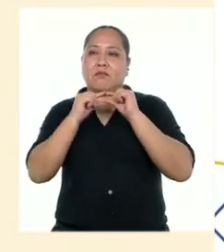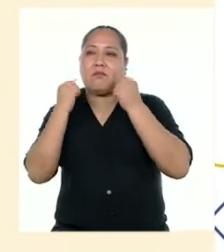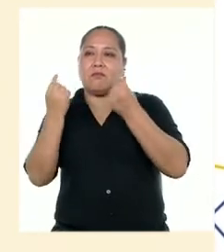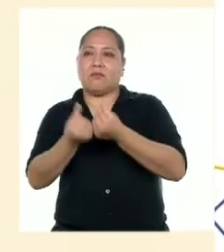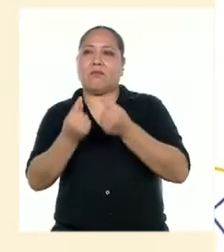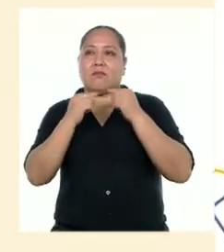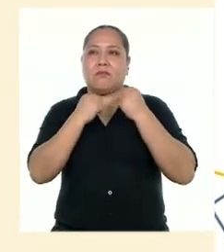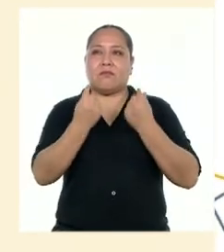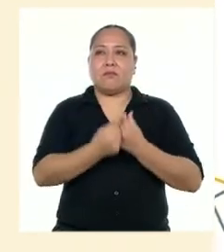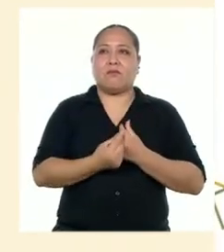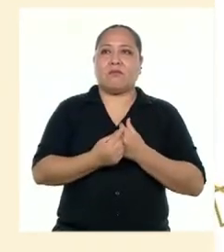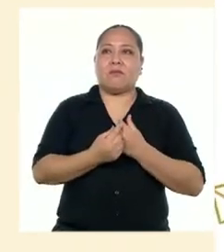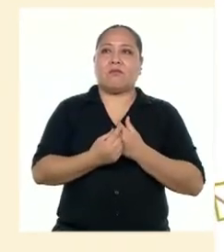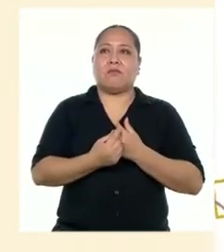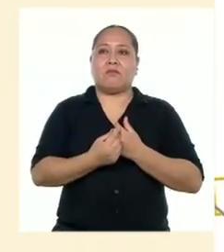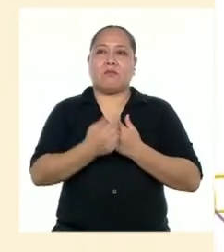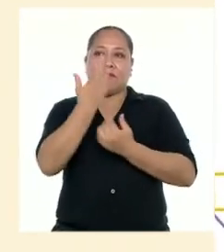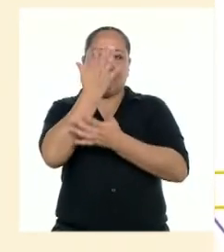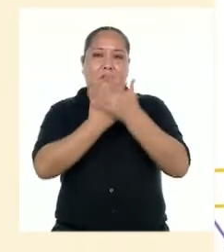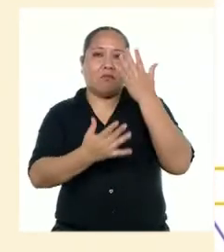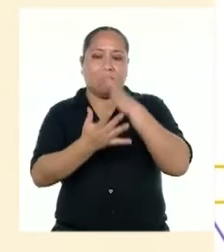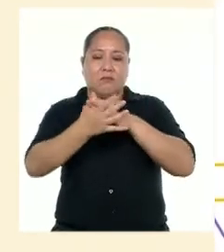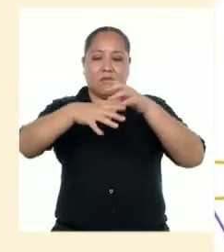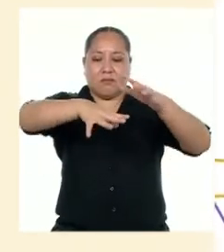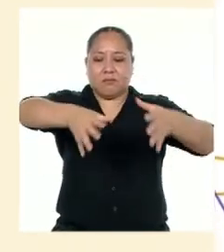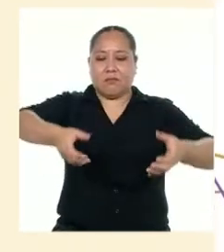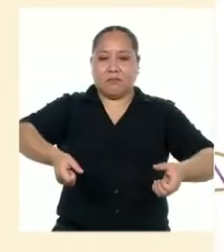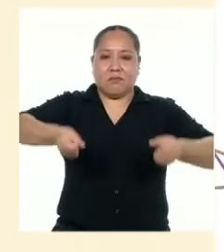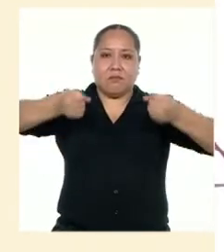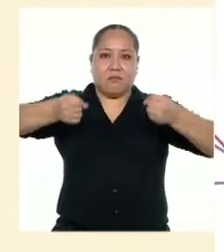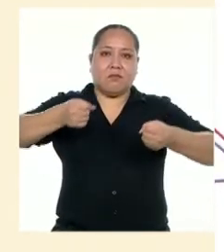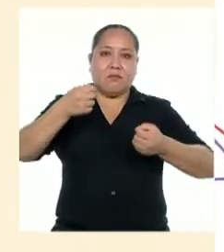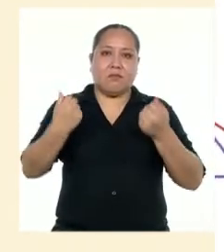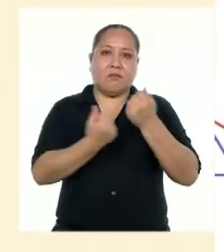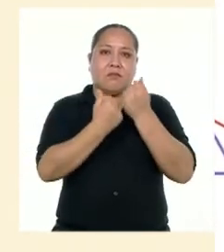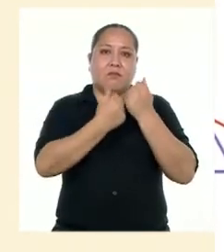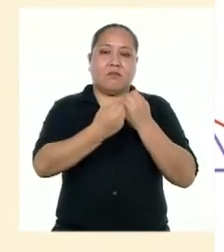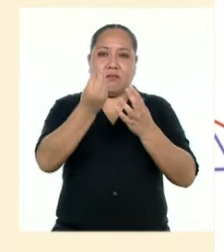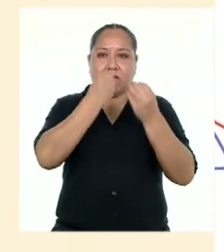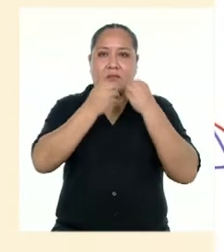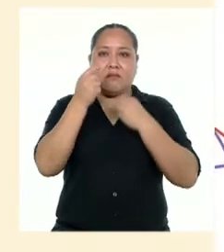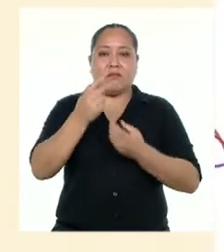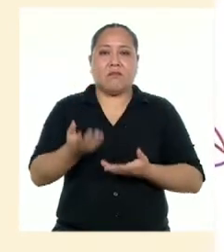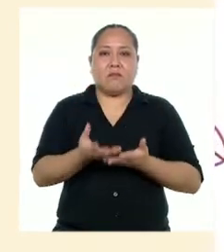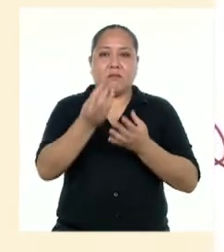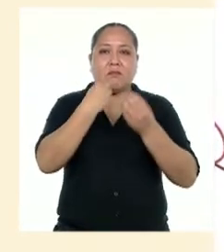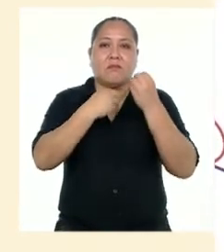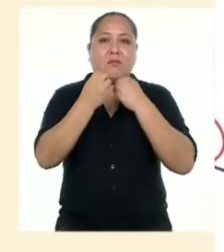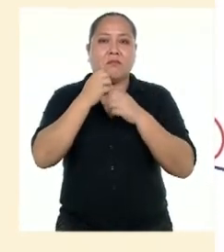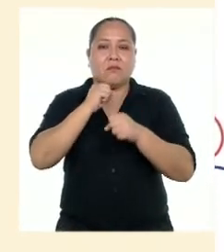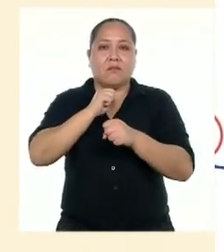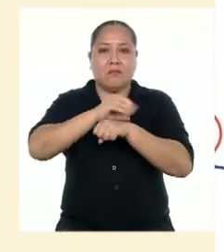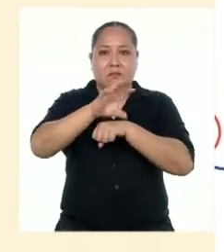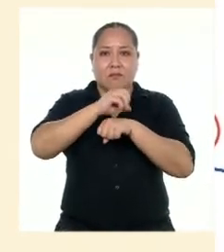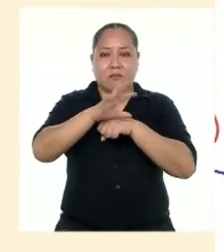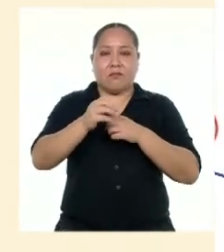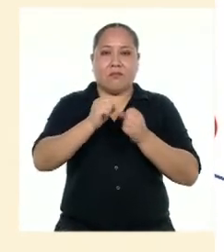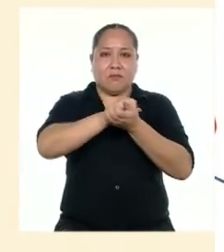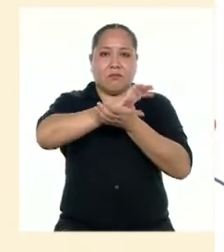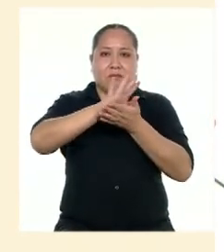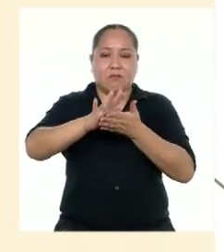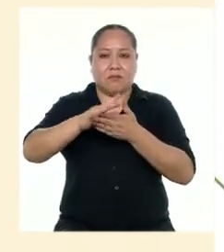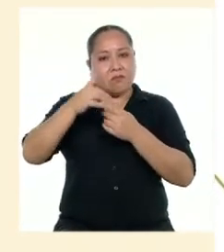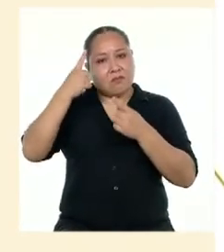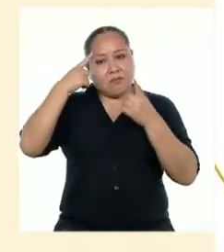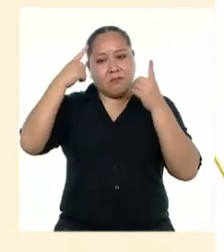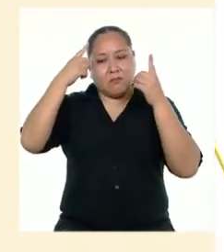ciudadanos como Manos a la Hoya, que apoyan a estas ollas comunes, brindando alimentos o con asesorías gratuitas para que puedan